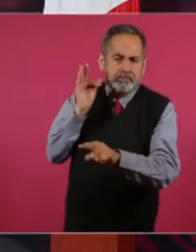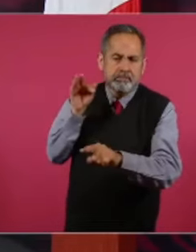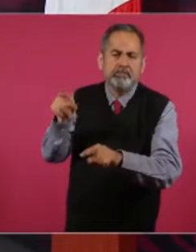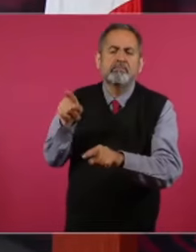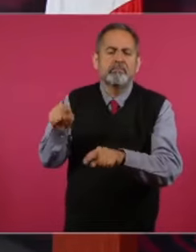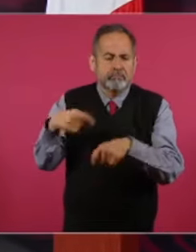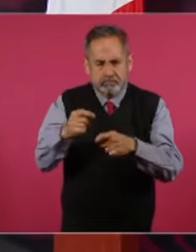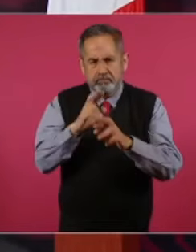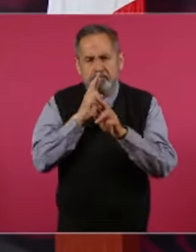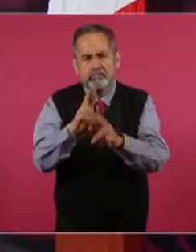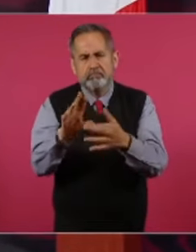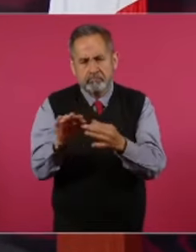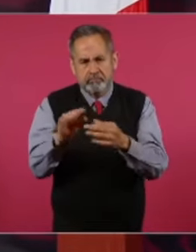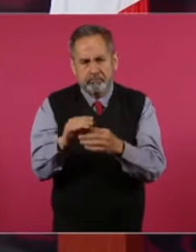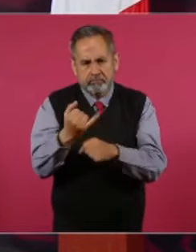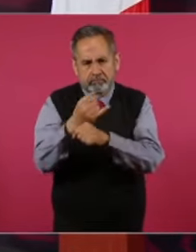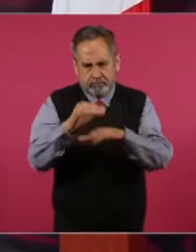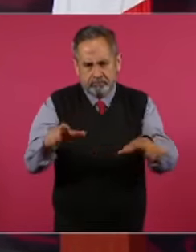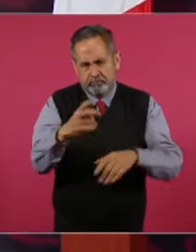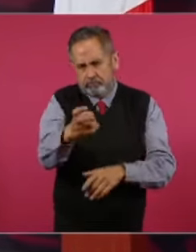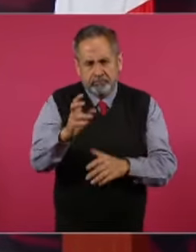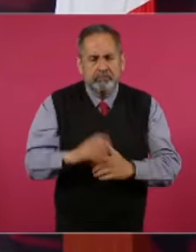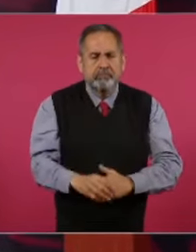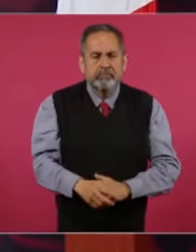informar.